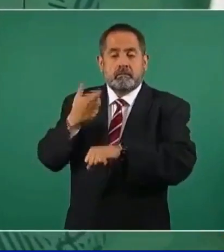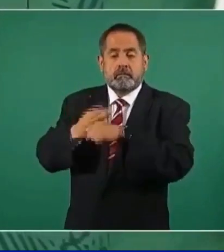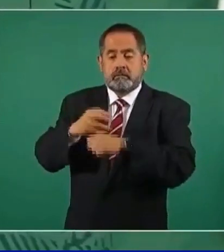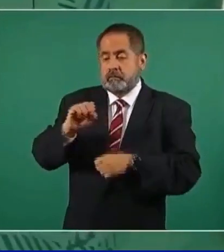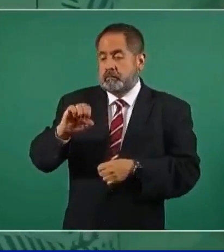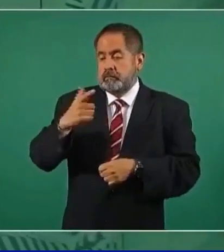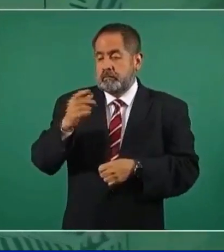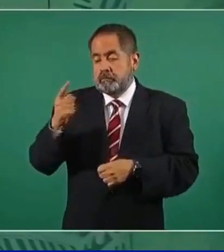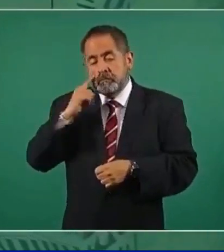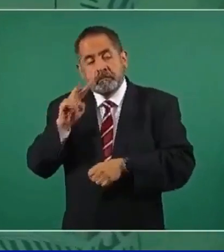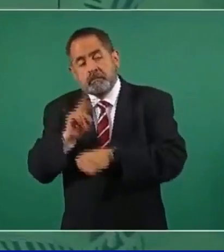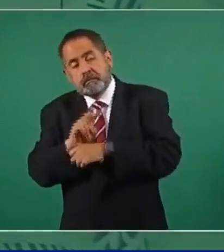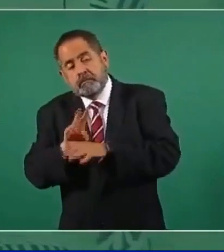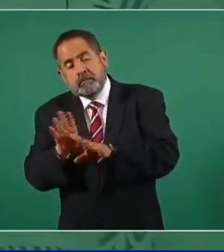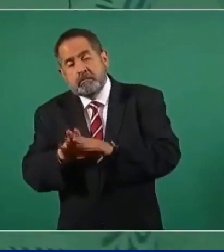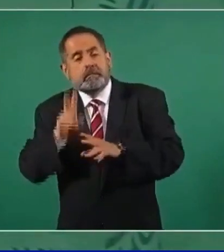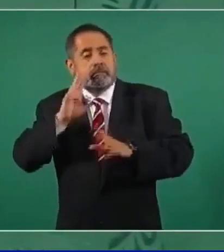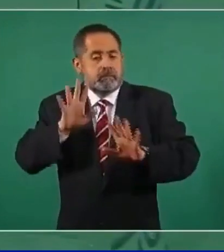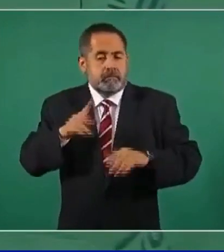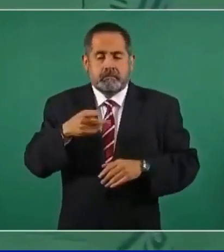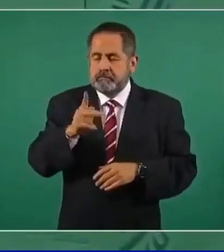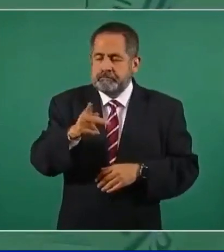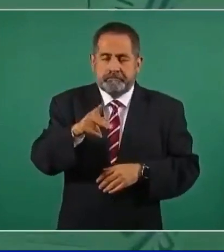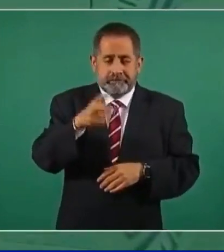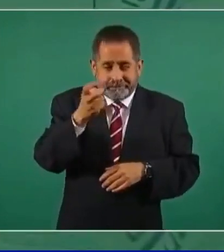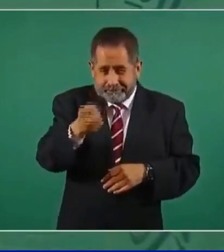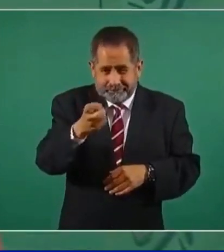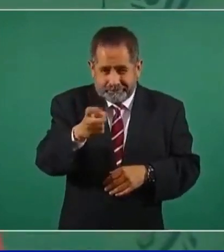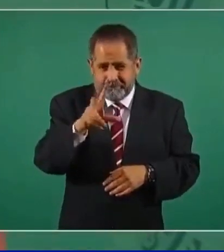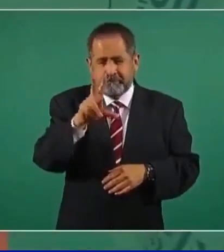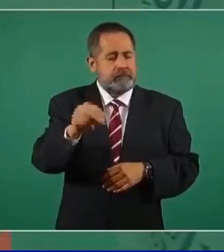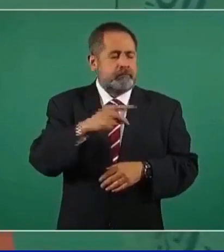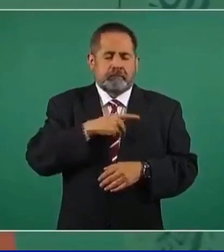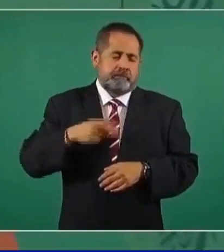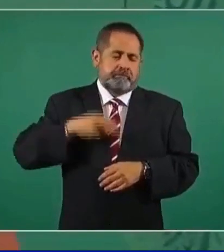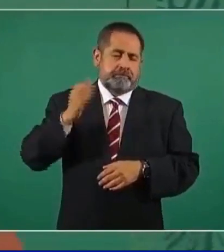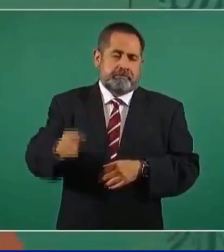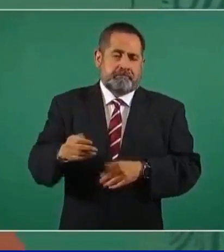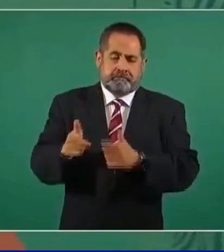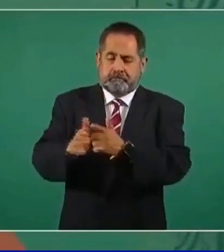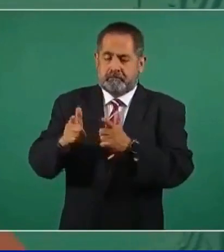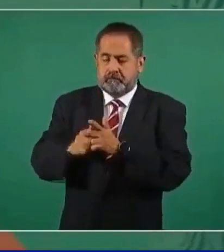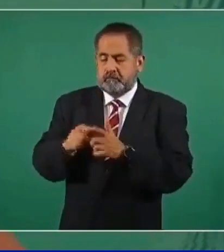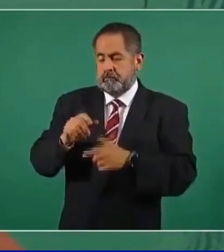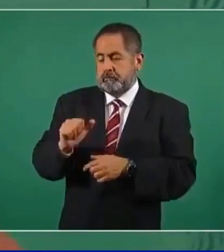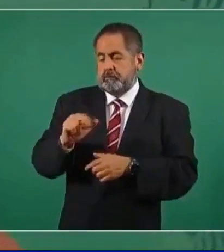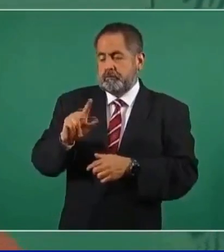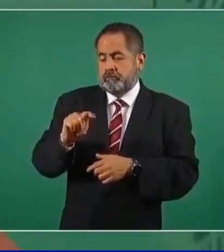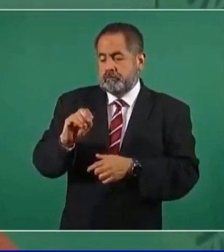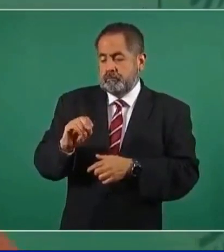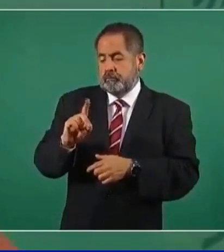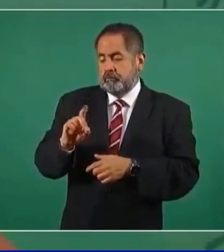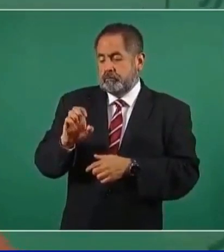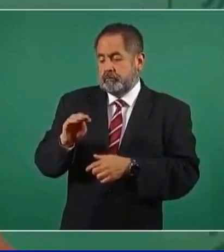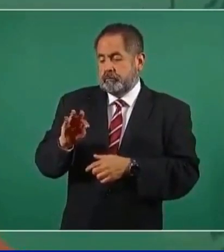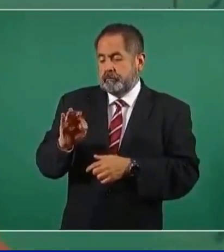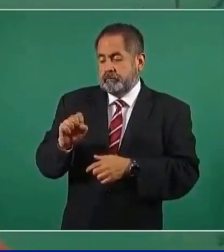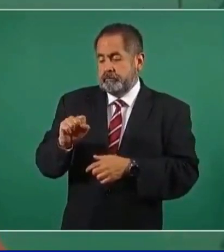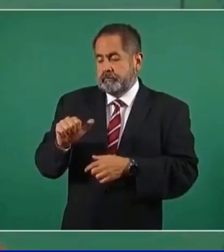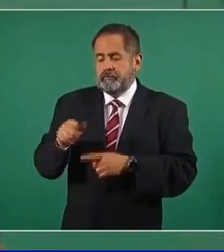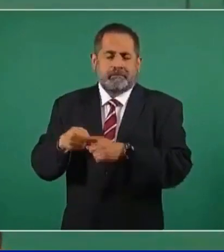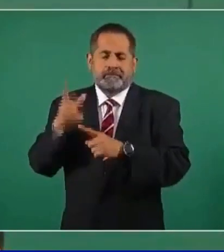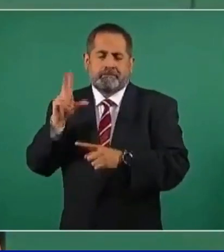pero en ningún caso se acepta el que se armen